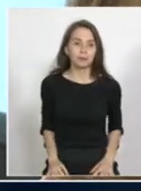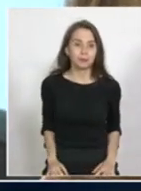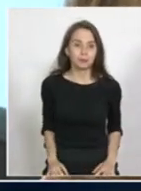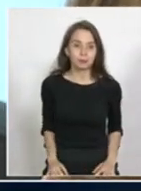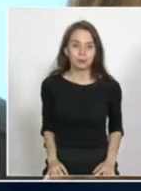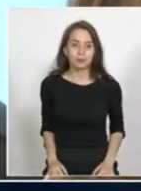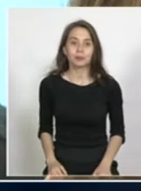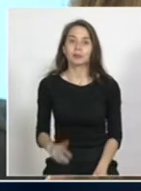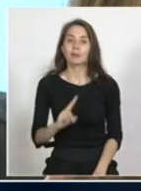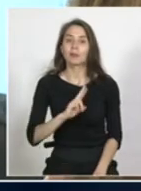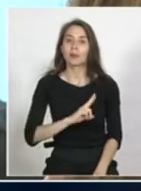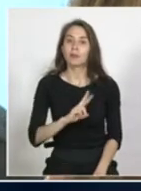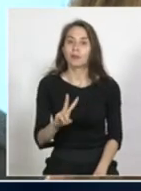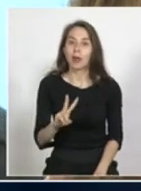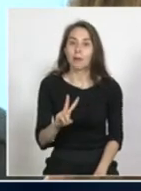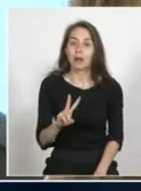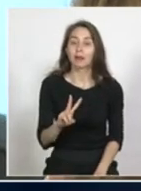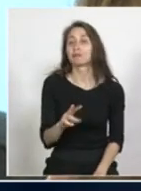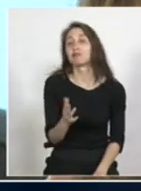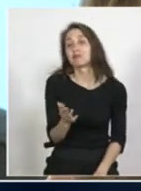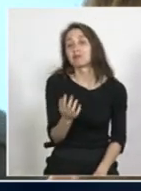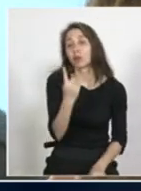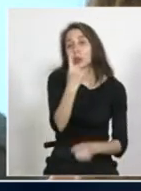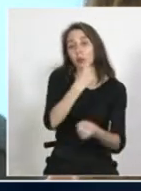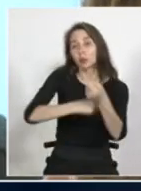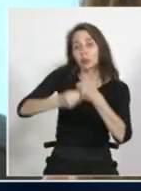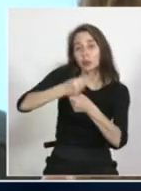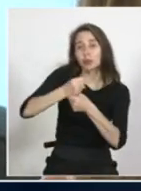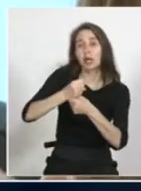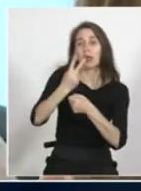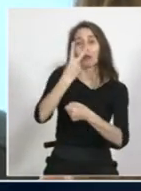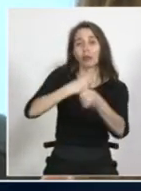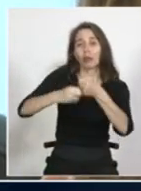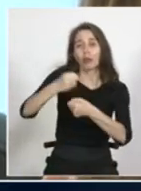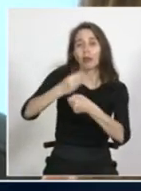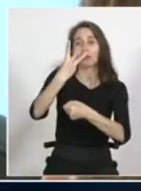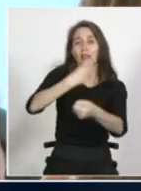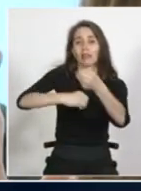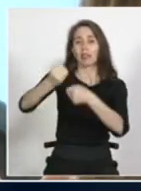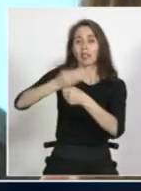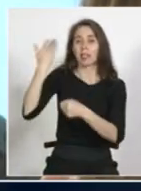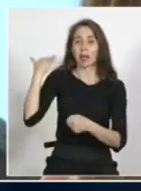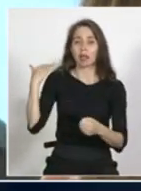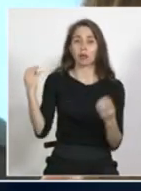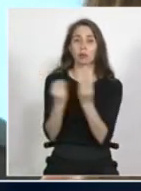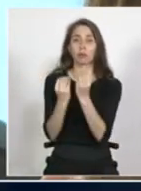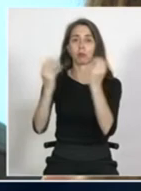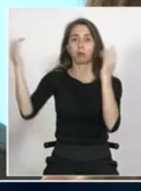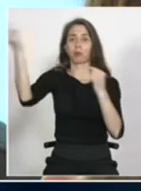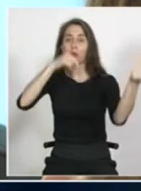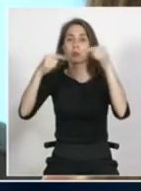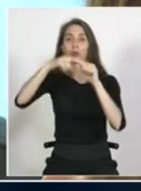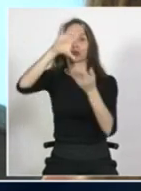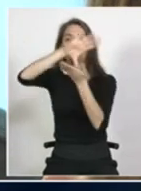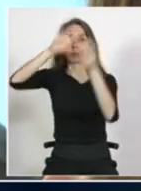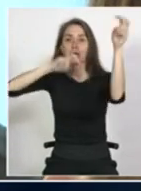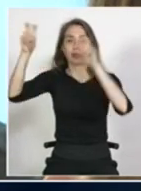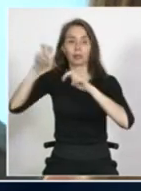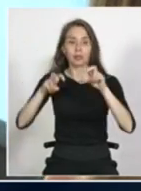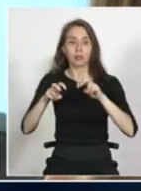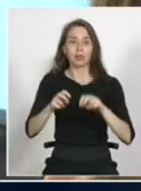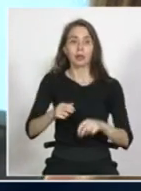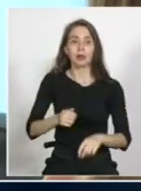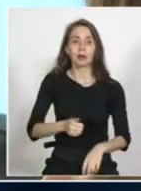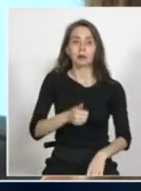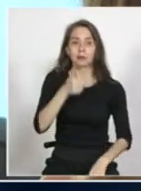en Valparaíso en los últimos un año dos años tres años hemos recibido arte de migrantes principalmente de Santiago